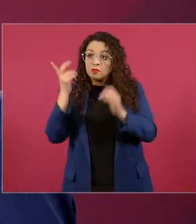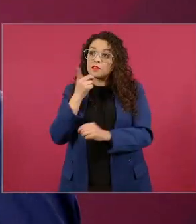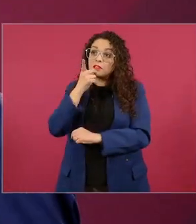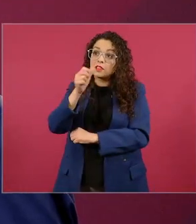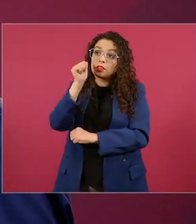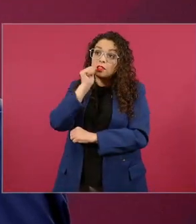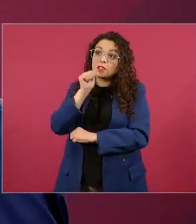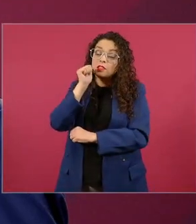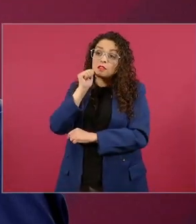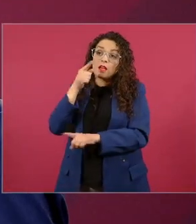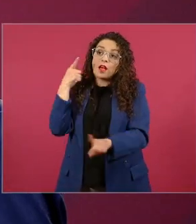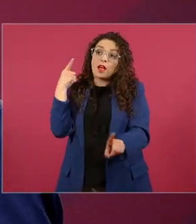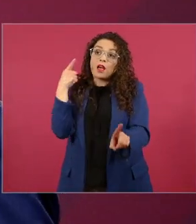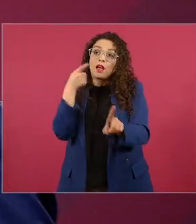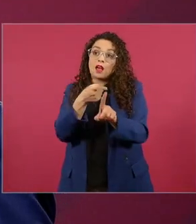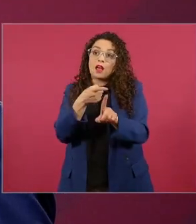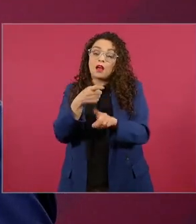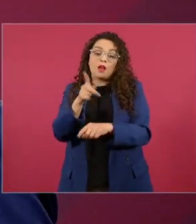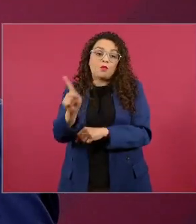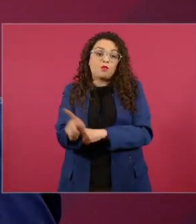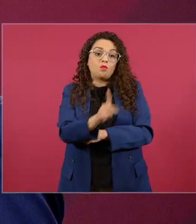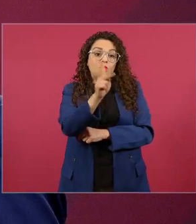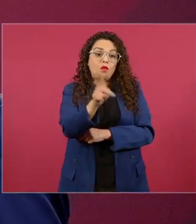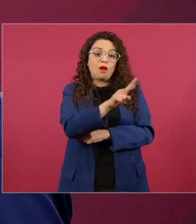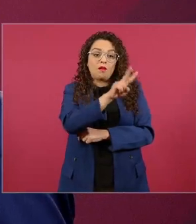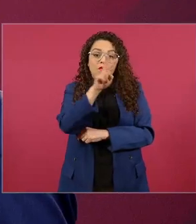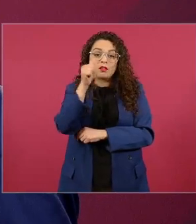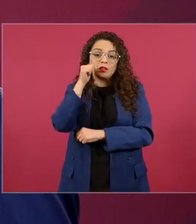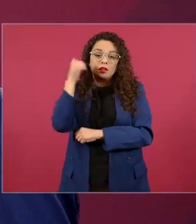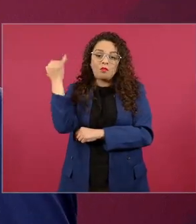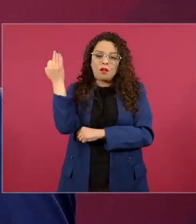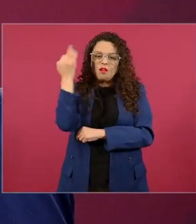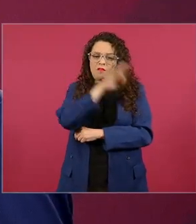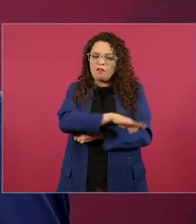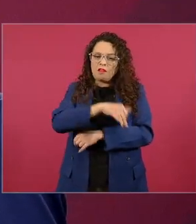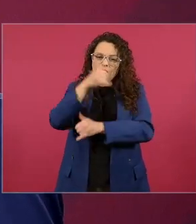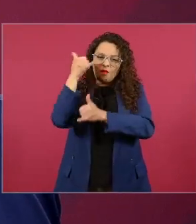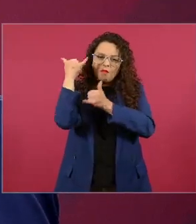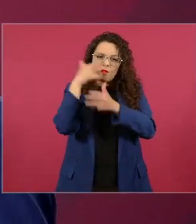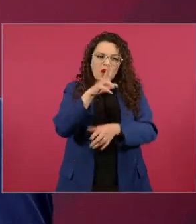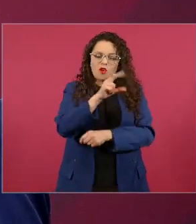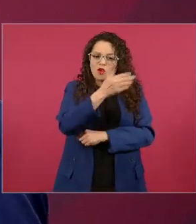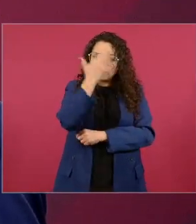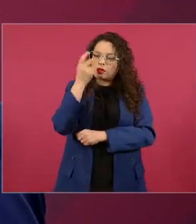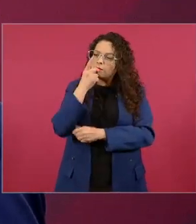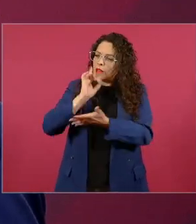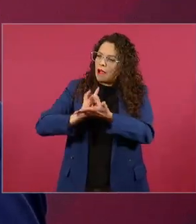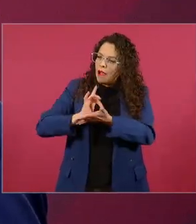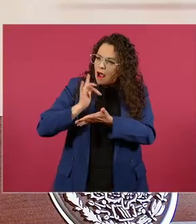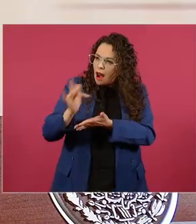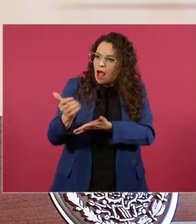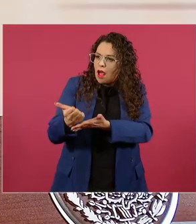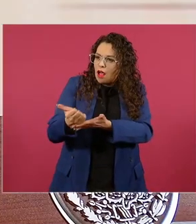es malagradecido no el pueblo es muy leal